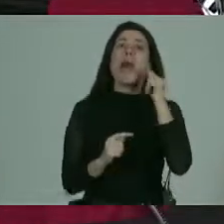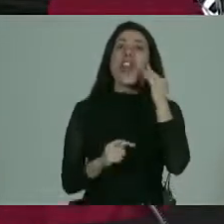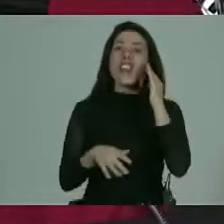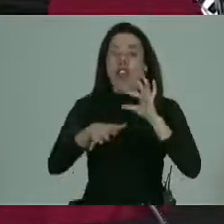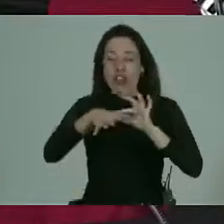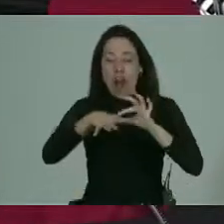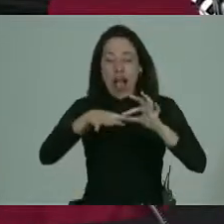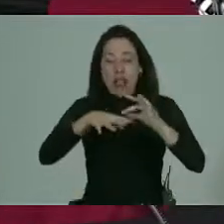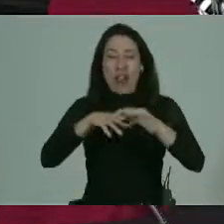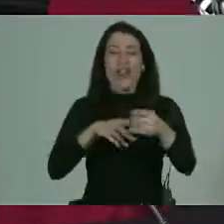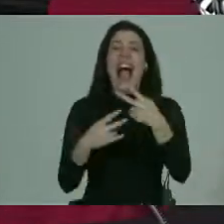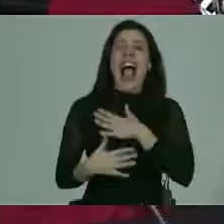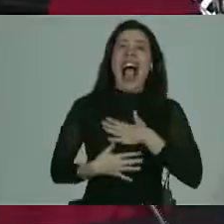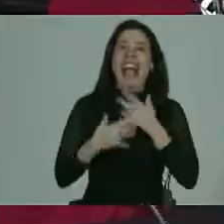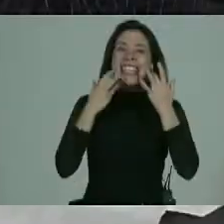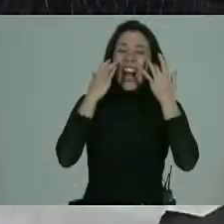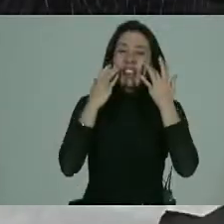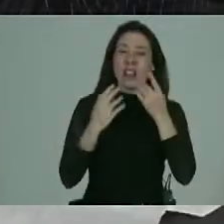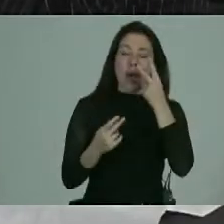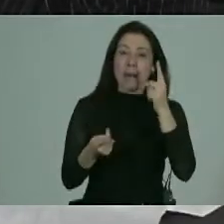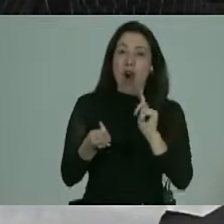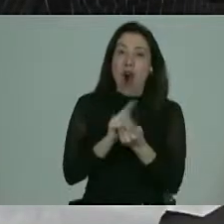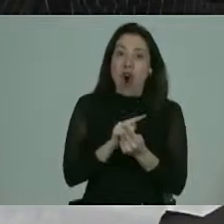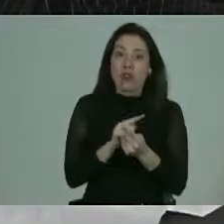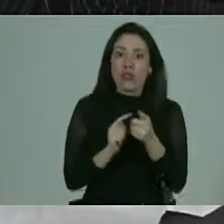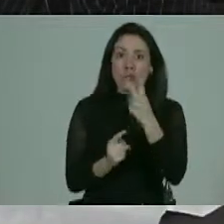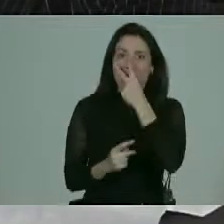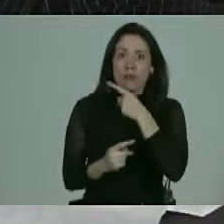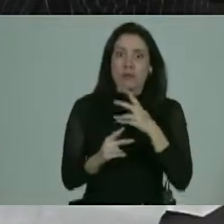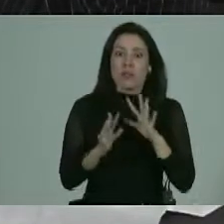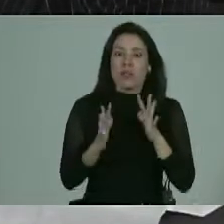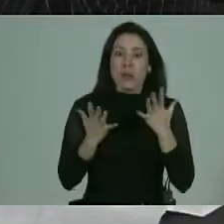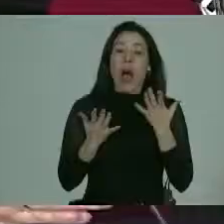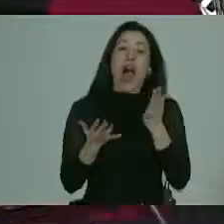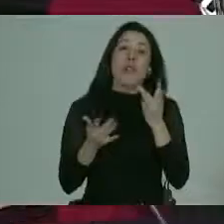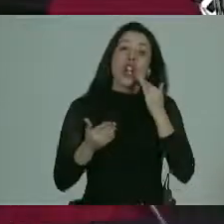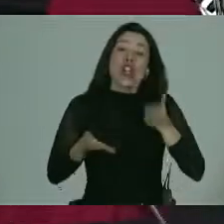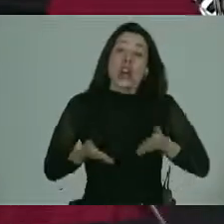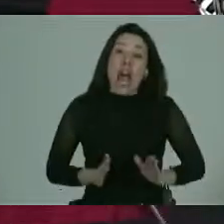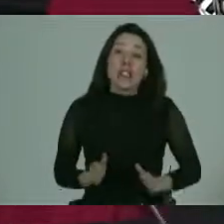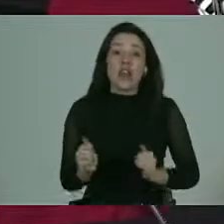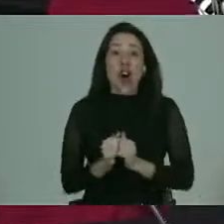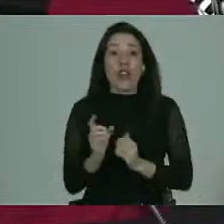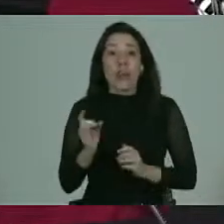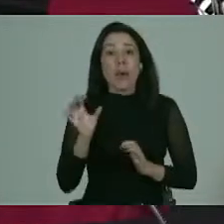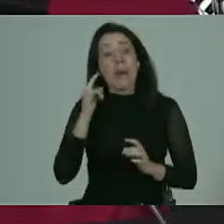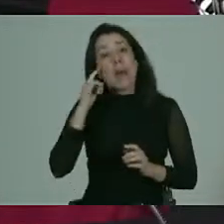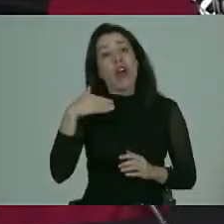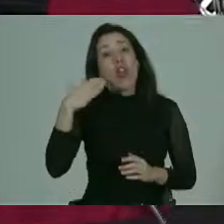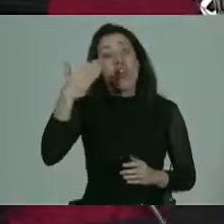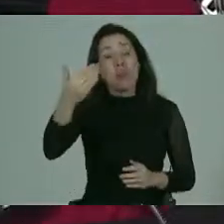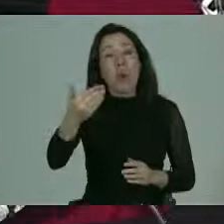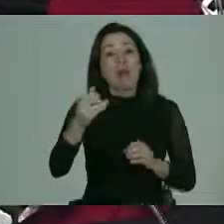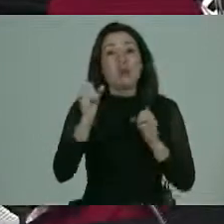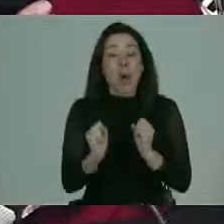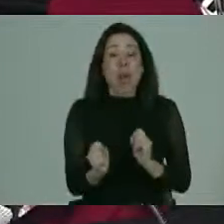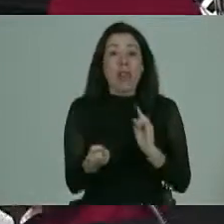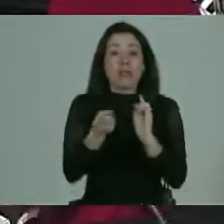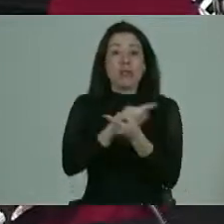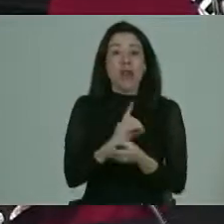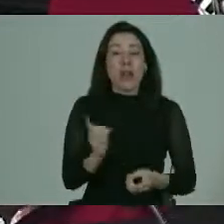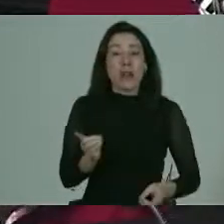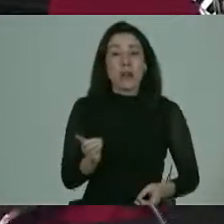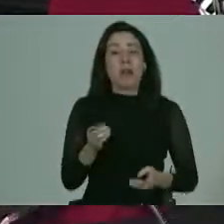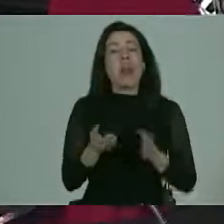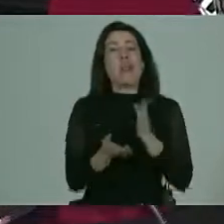descubrió los dedos entonces en el fondo porque puede ser que nazca con la discapacidad pero puede ser que la discapacidad llegue más adelante pero por eso tiene que